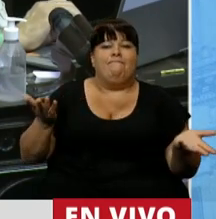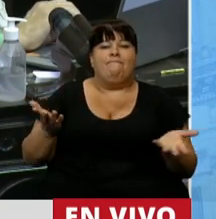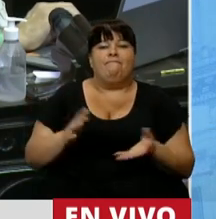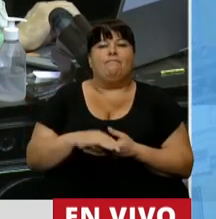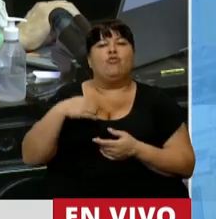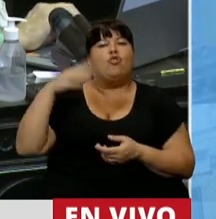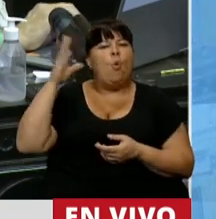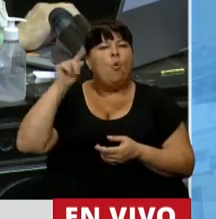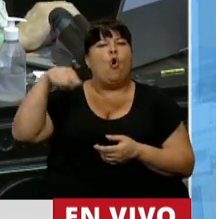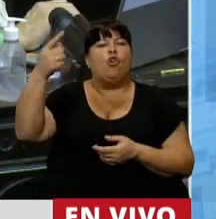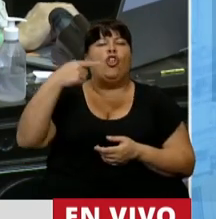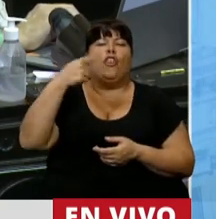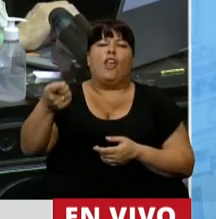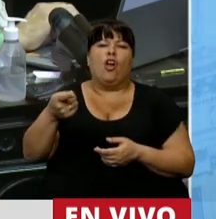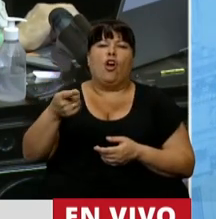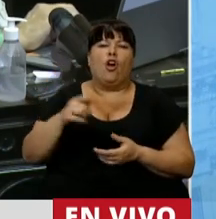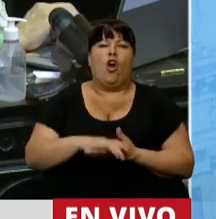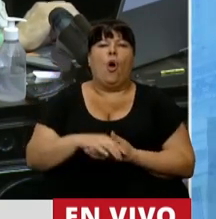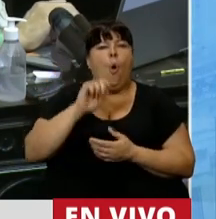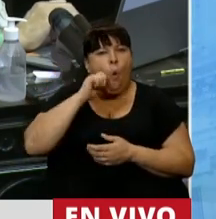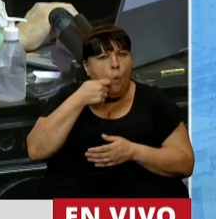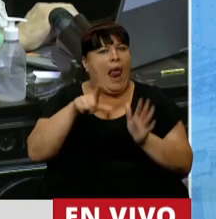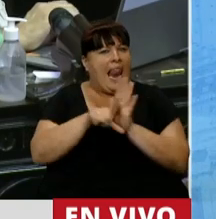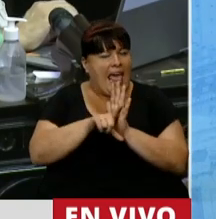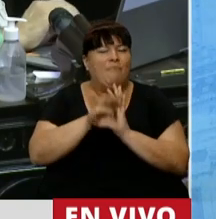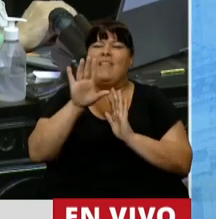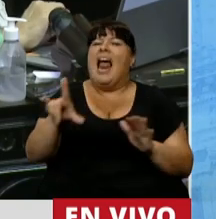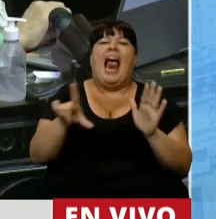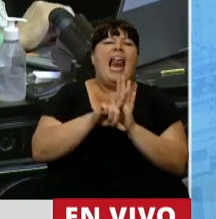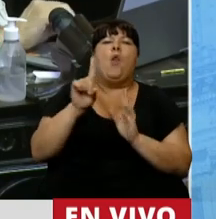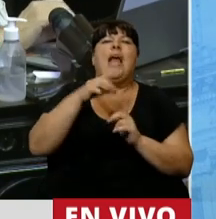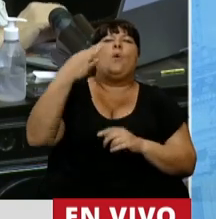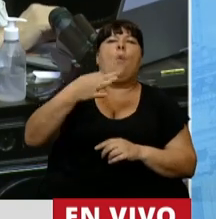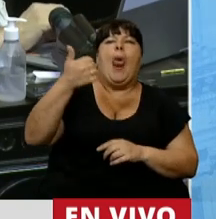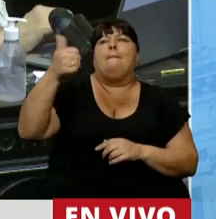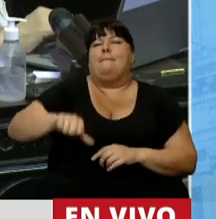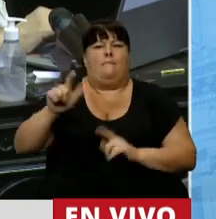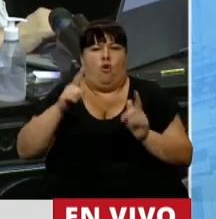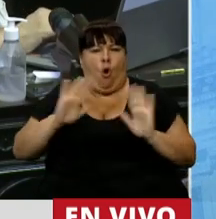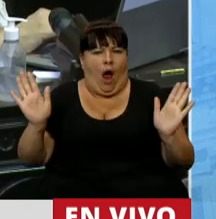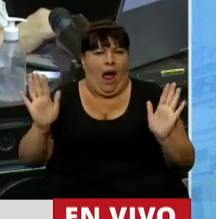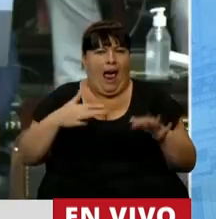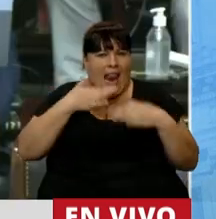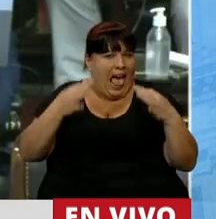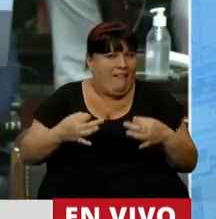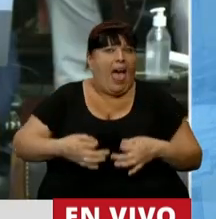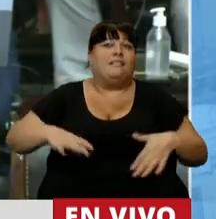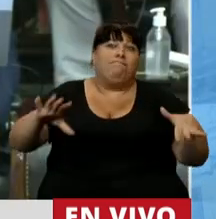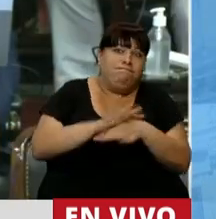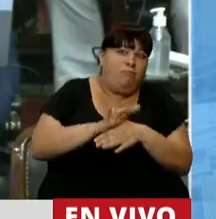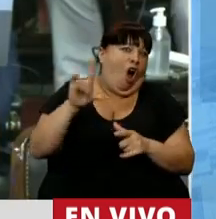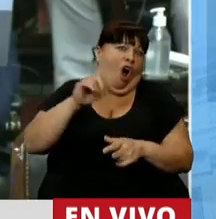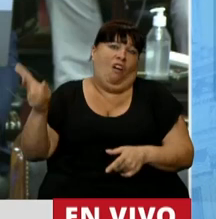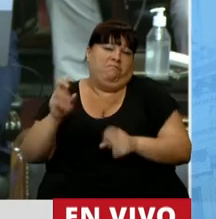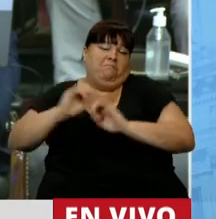Lamentablemente, escuchaba a alguien que dijo que es una buena ley esto. Miren, las leyes no son ni malas ni buenas. En realidad son efectivas